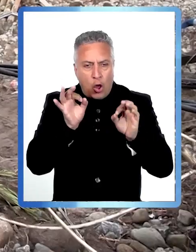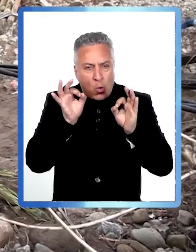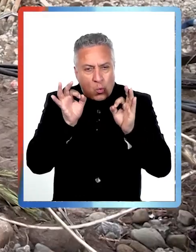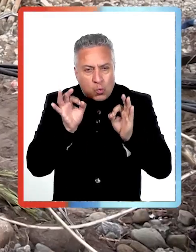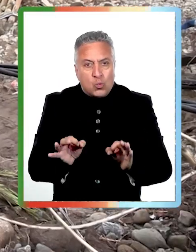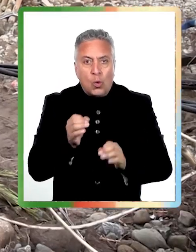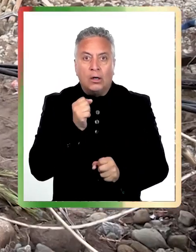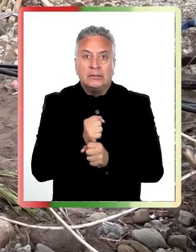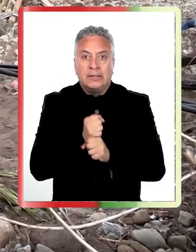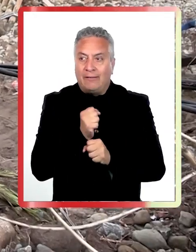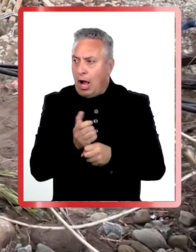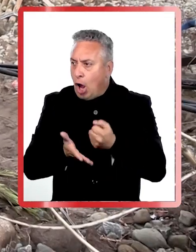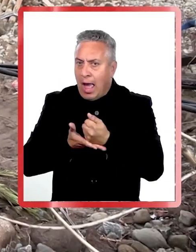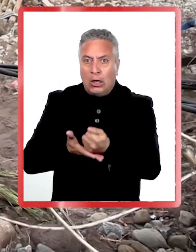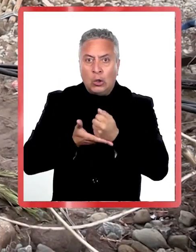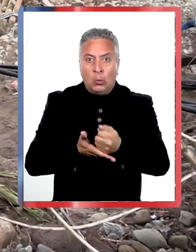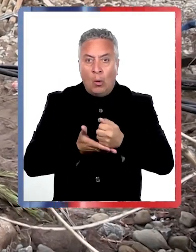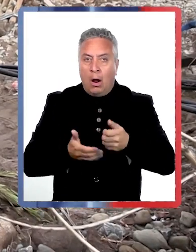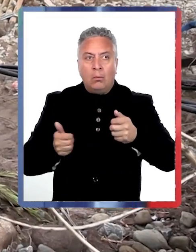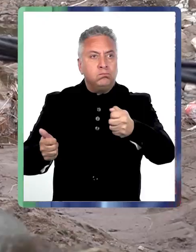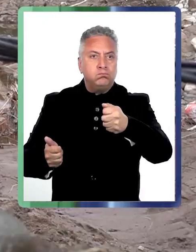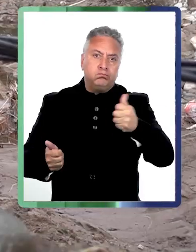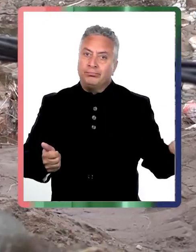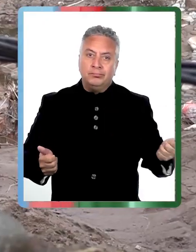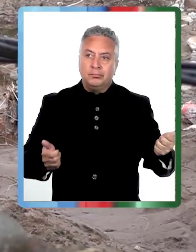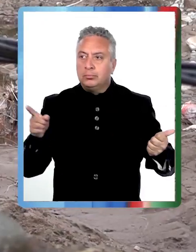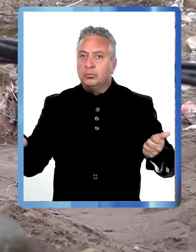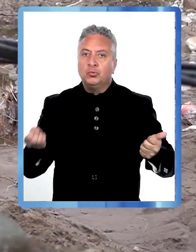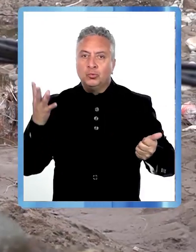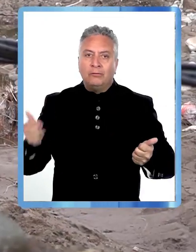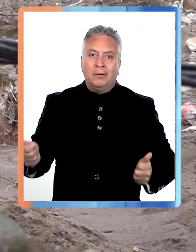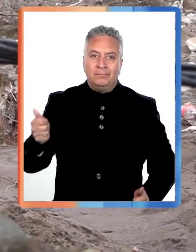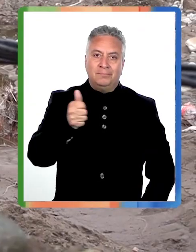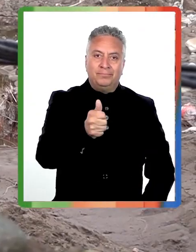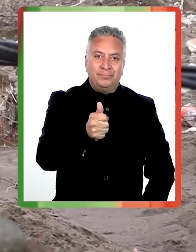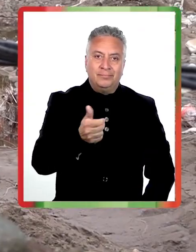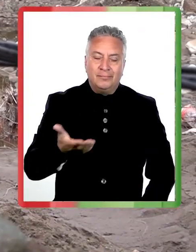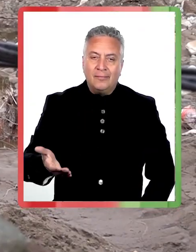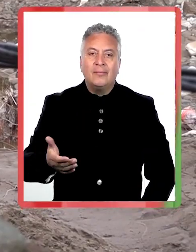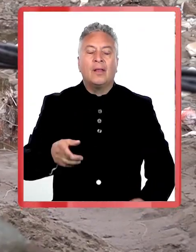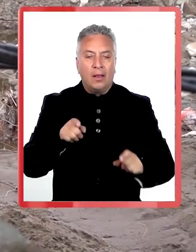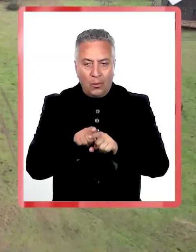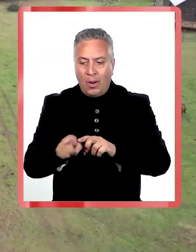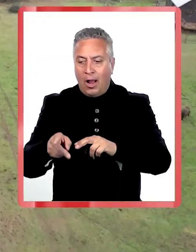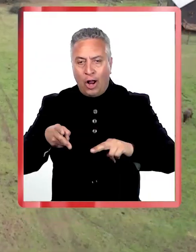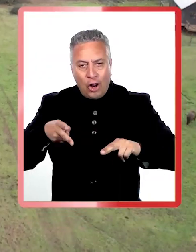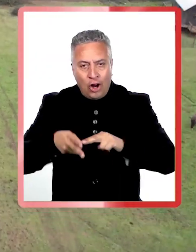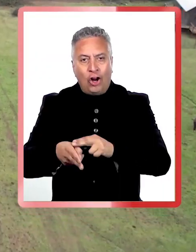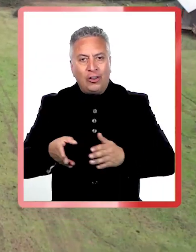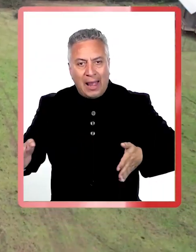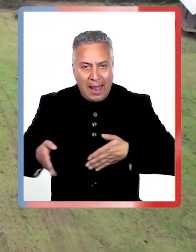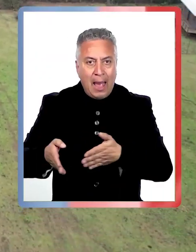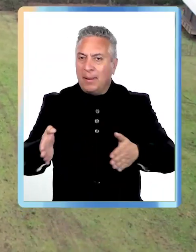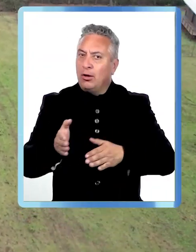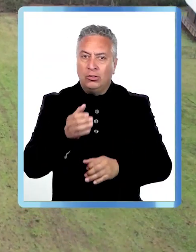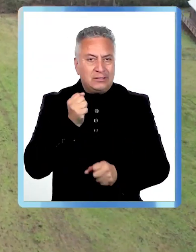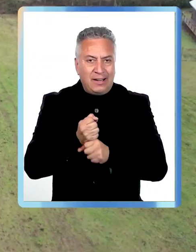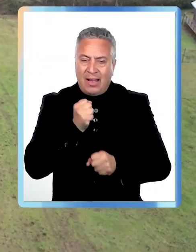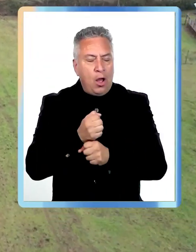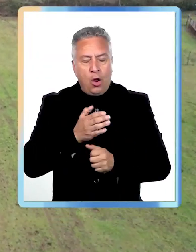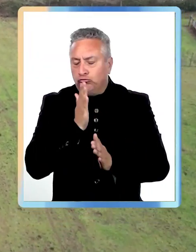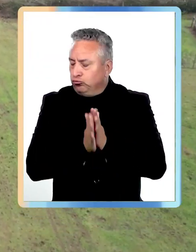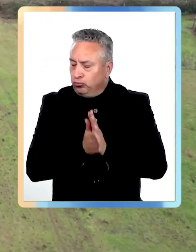y ayudas a comunidades damnificadas por las lluvias, con cortes de camino y labores que urgen para restablecer